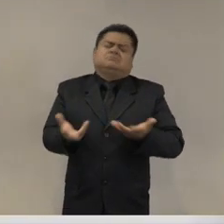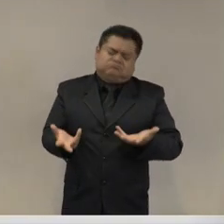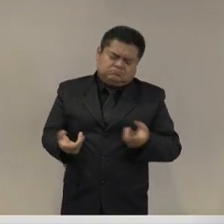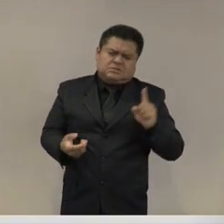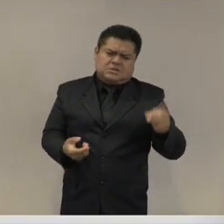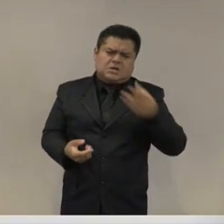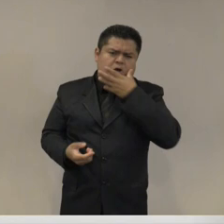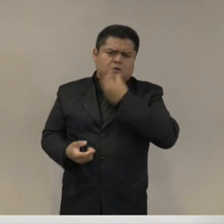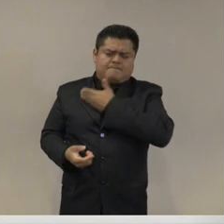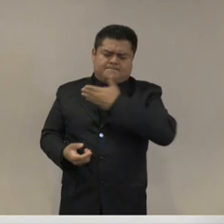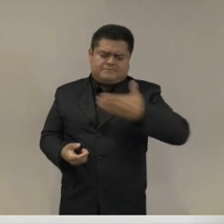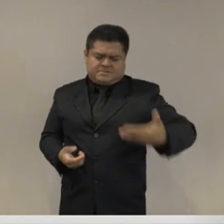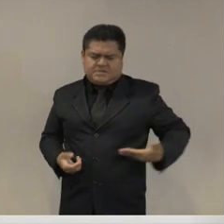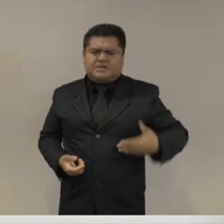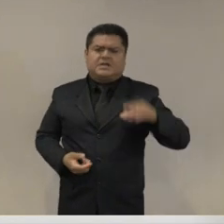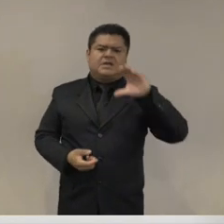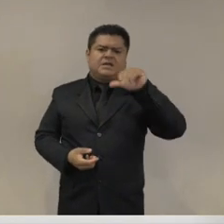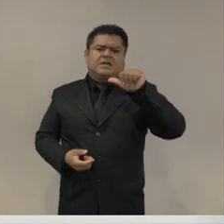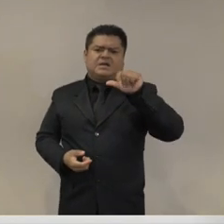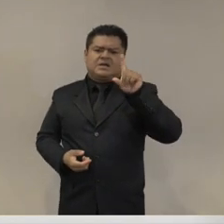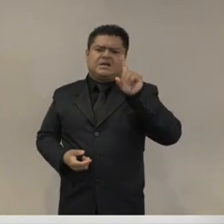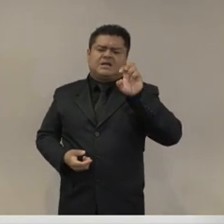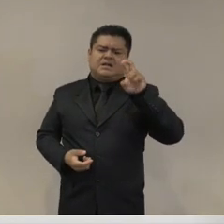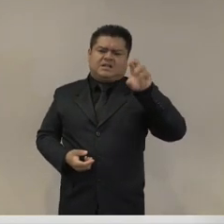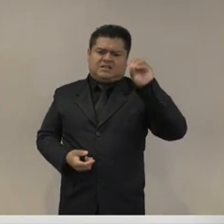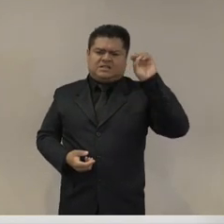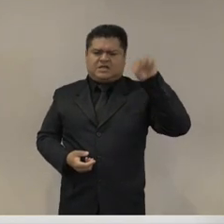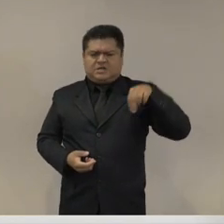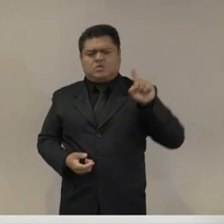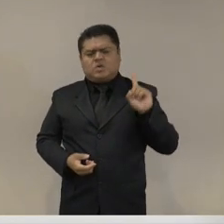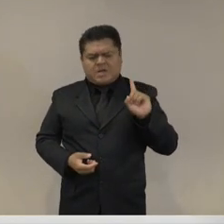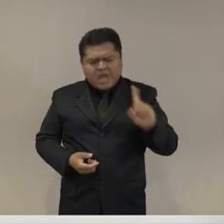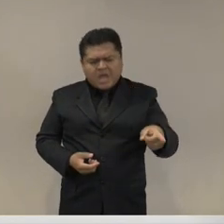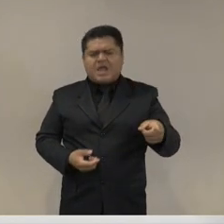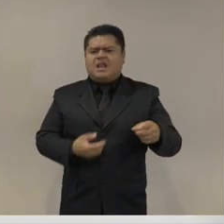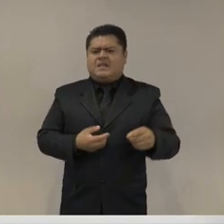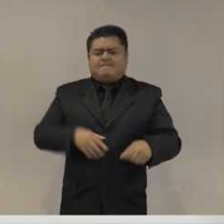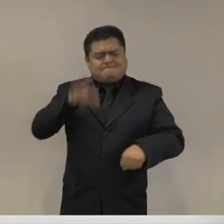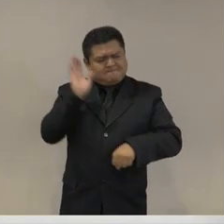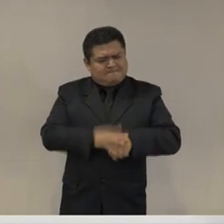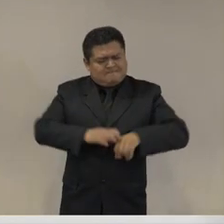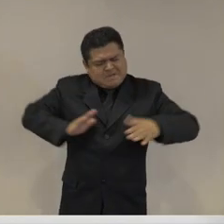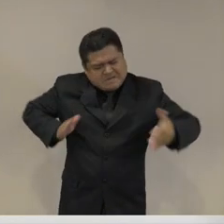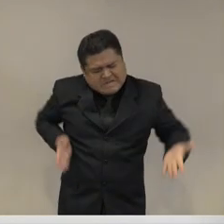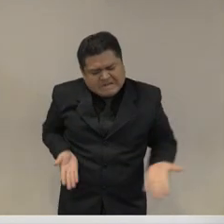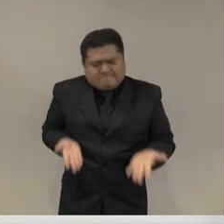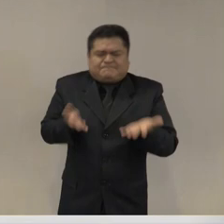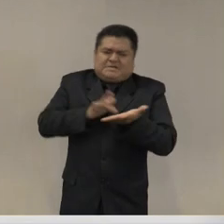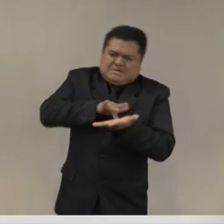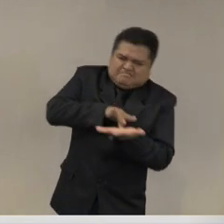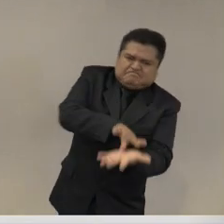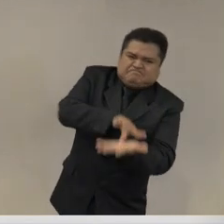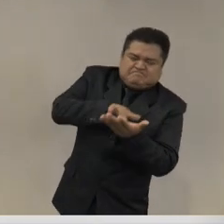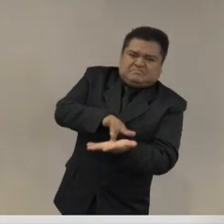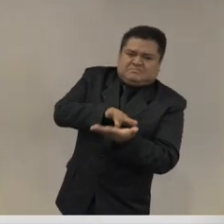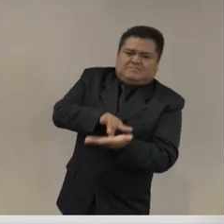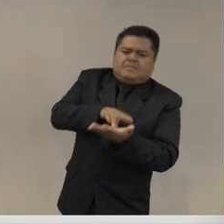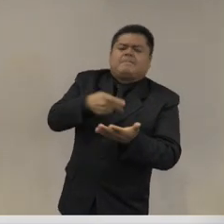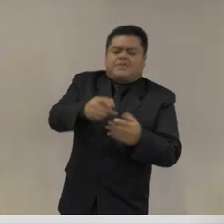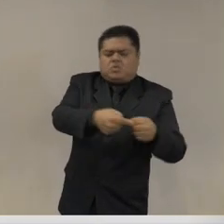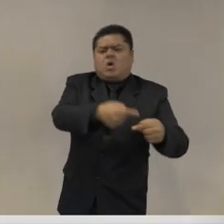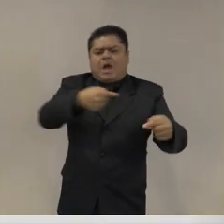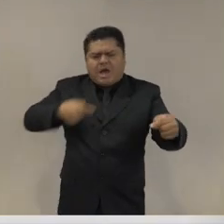de hecho con De La Madrid continúa con Salinas continúa claramente con Cedillo que va a ser quien va a